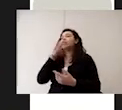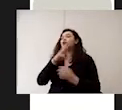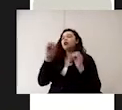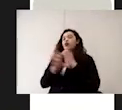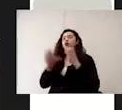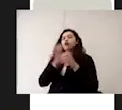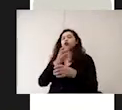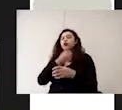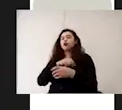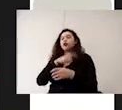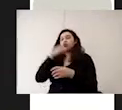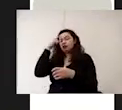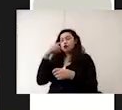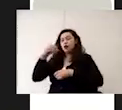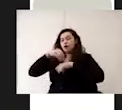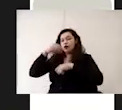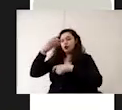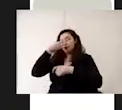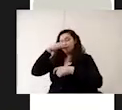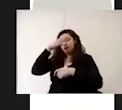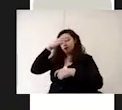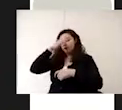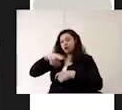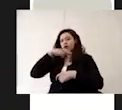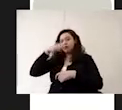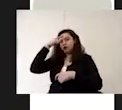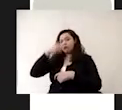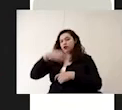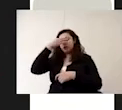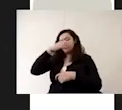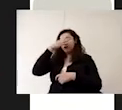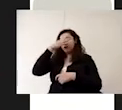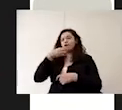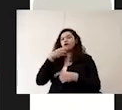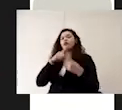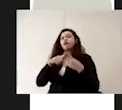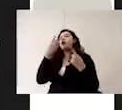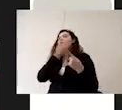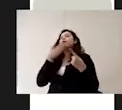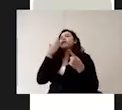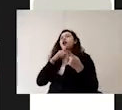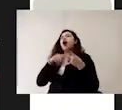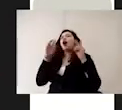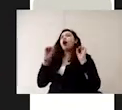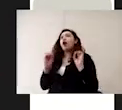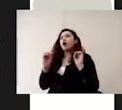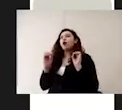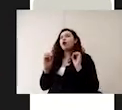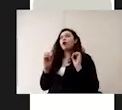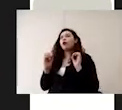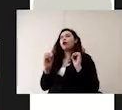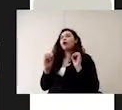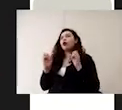para colocar ahí todos los pañuelos que se usan para limpiar la nariz la boca o algún